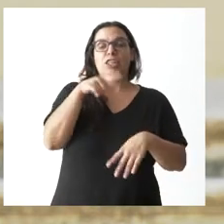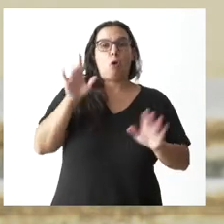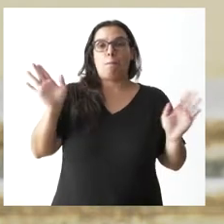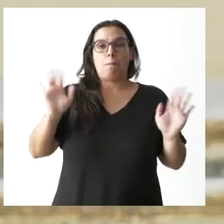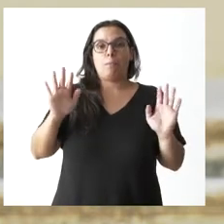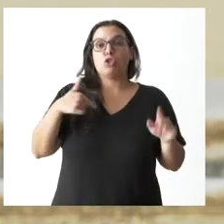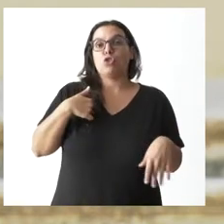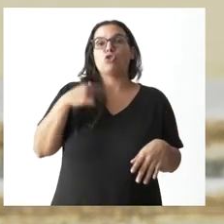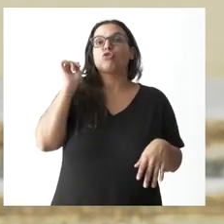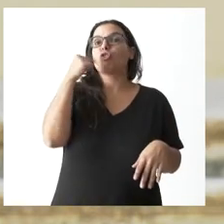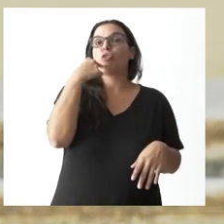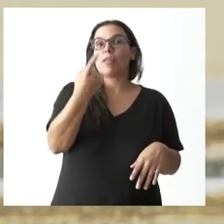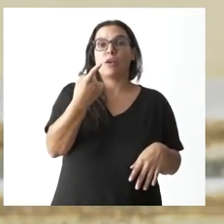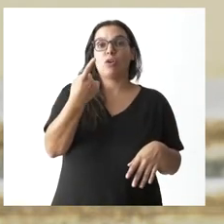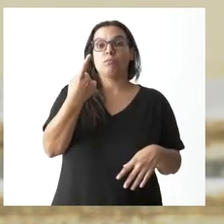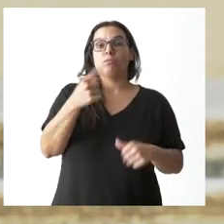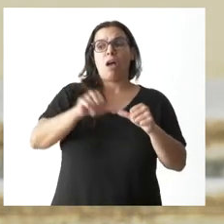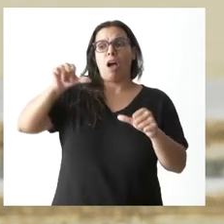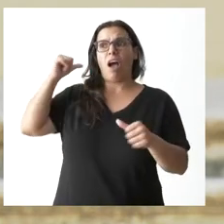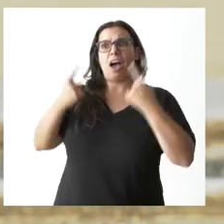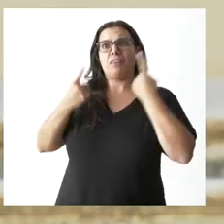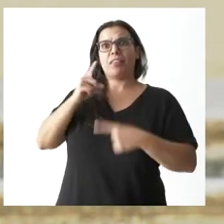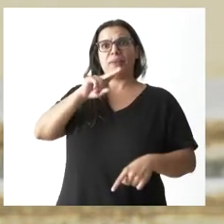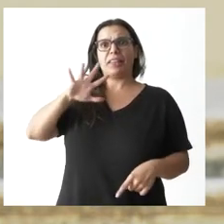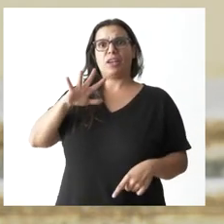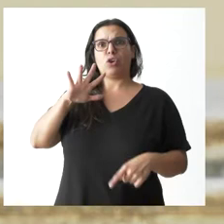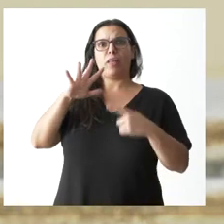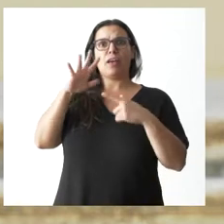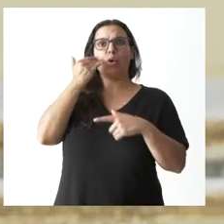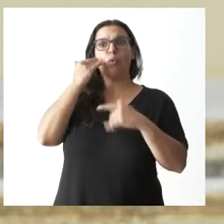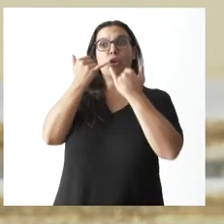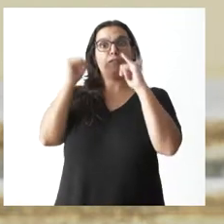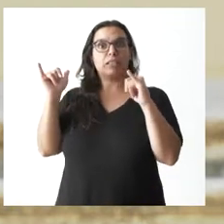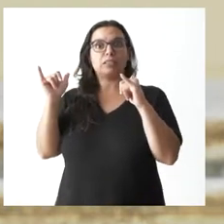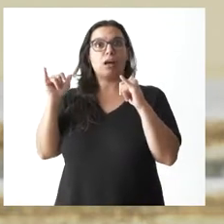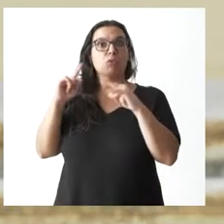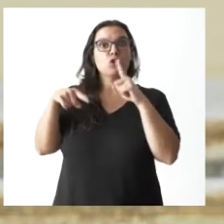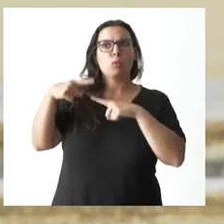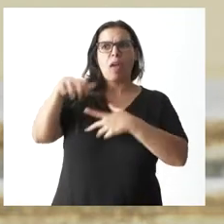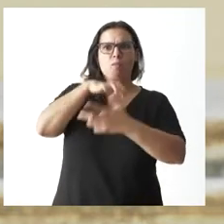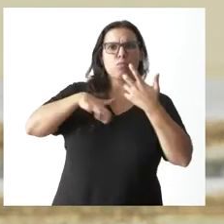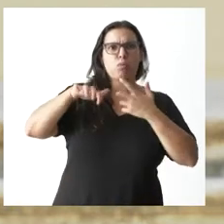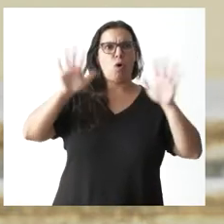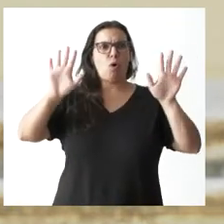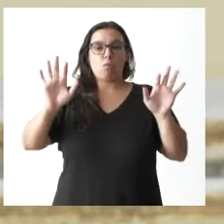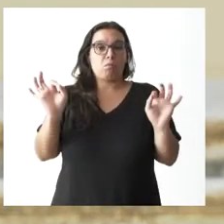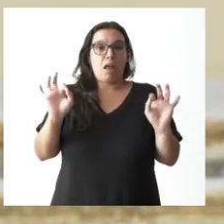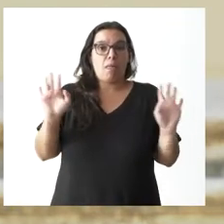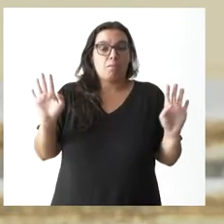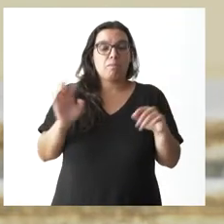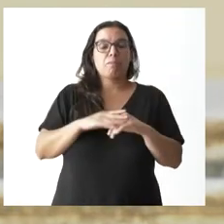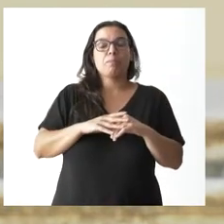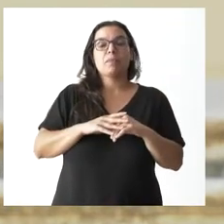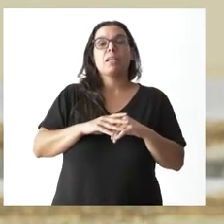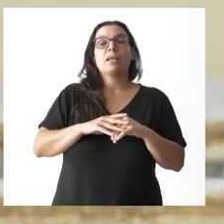otras veces el 25 de julio ha sido fiesta y no se ha generado esta polémica primera reflexión segunda reflexión